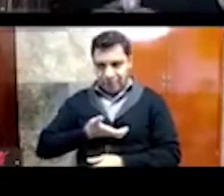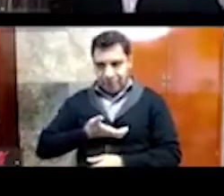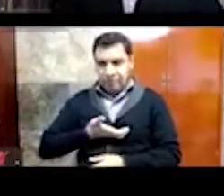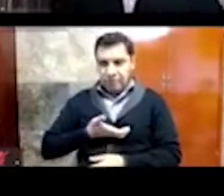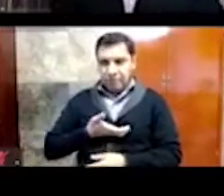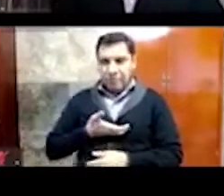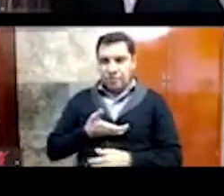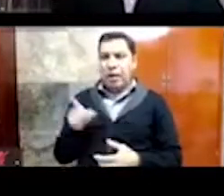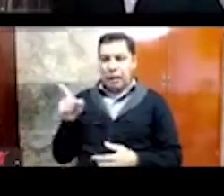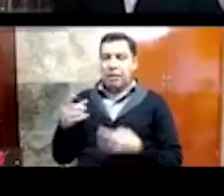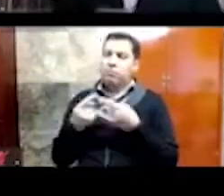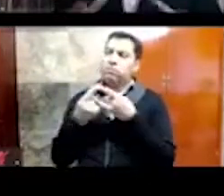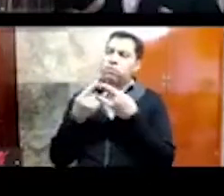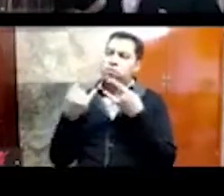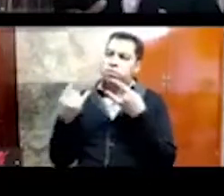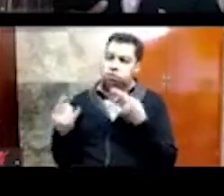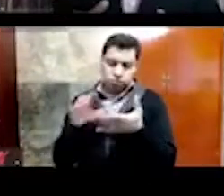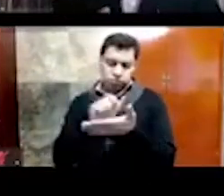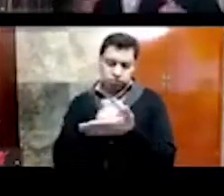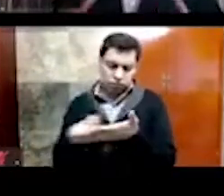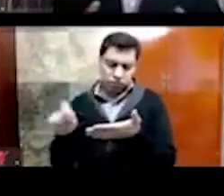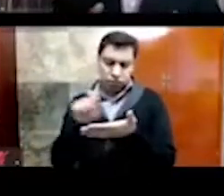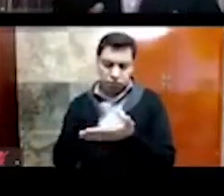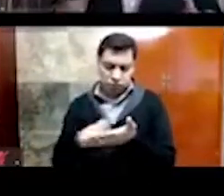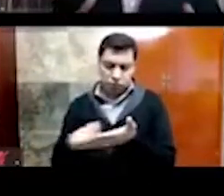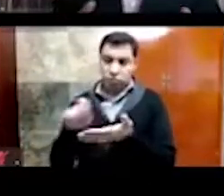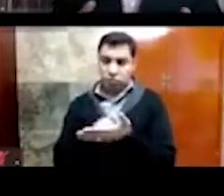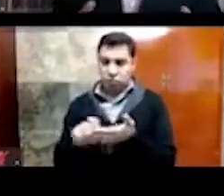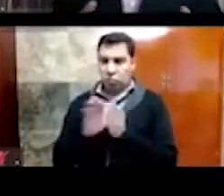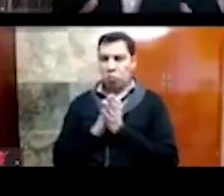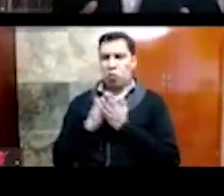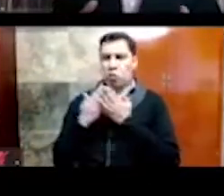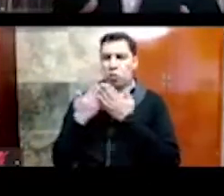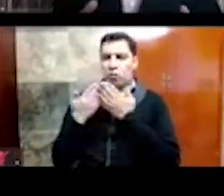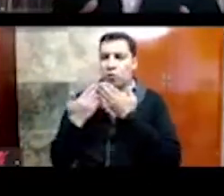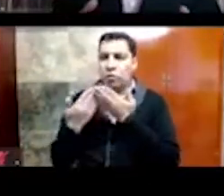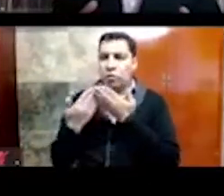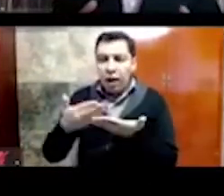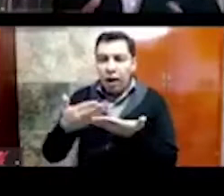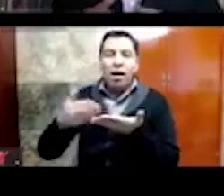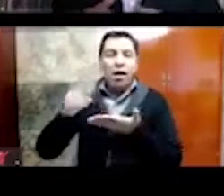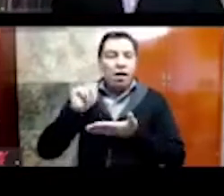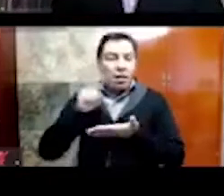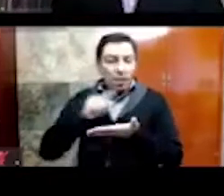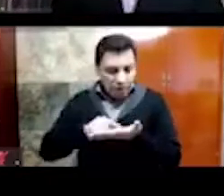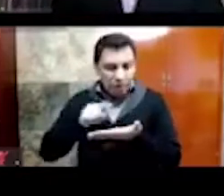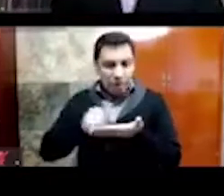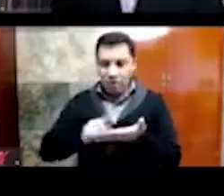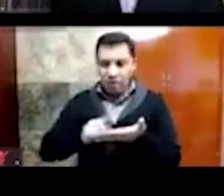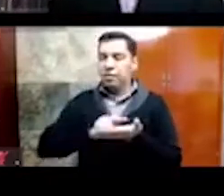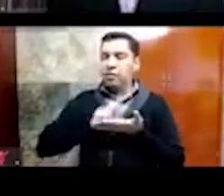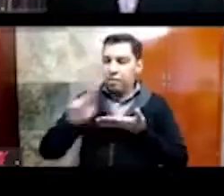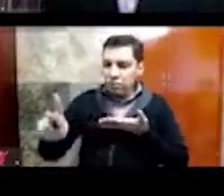este cronista franciscano, los hemos venido detectando en las excavaciones arqueológicas.